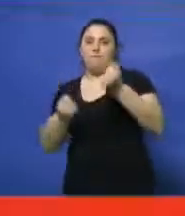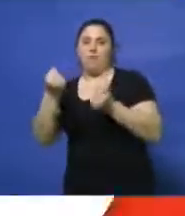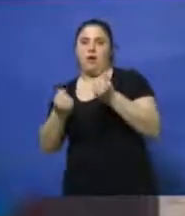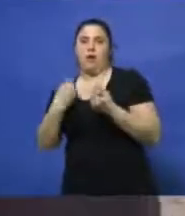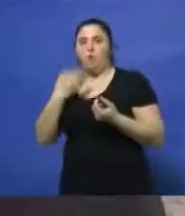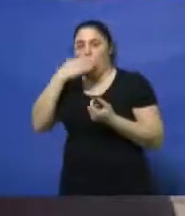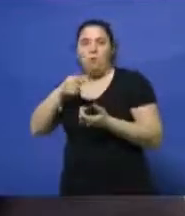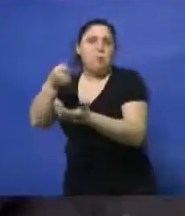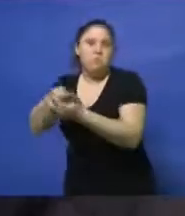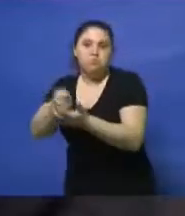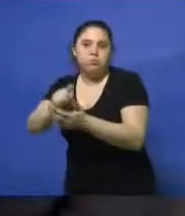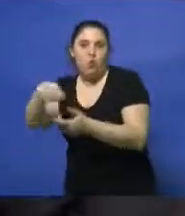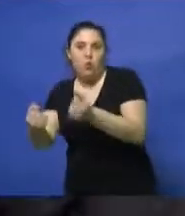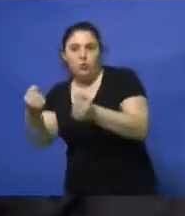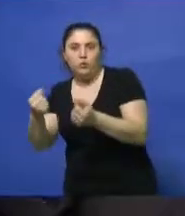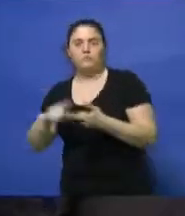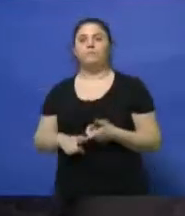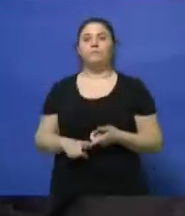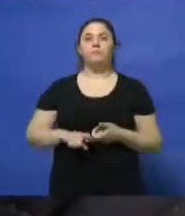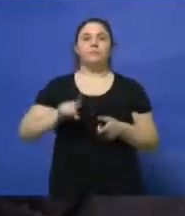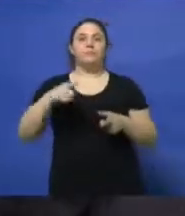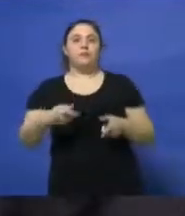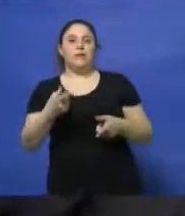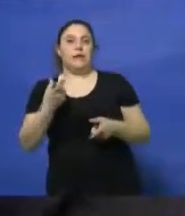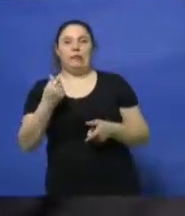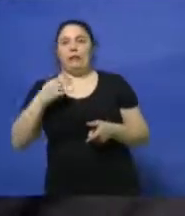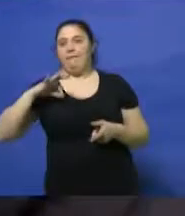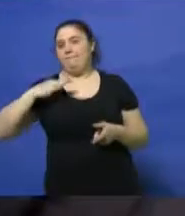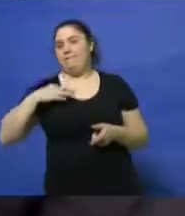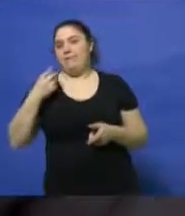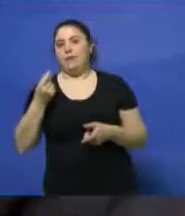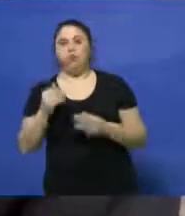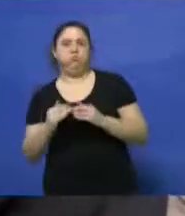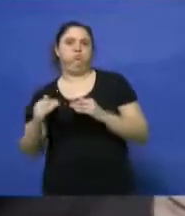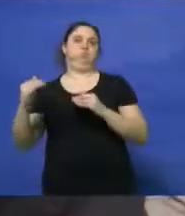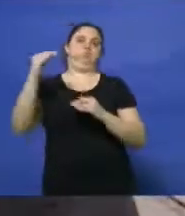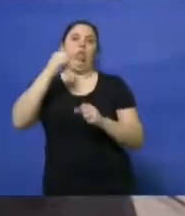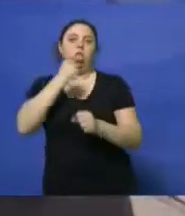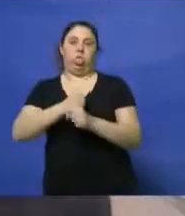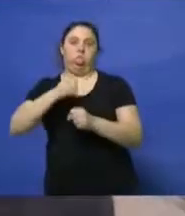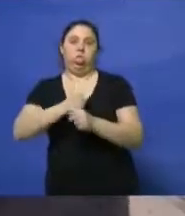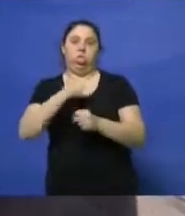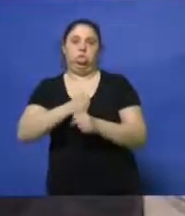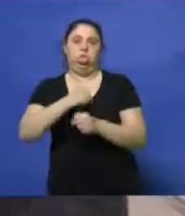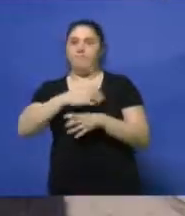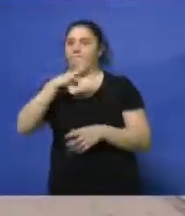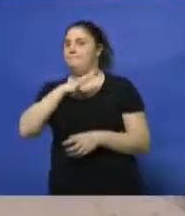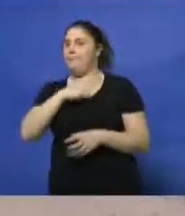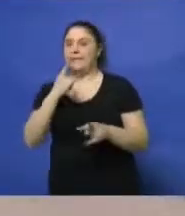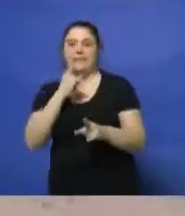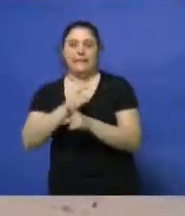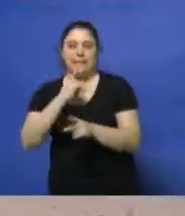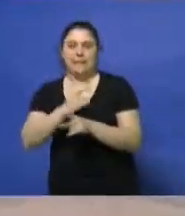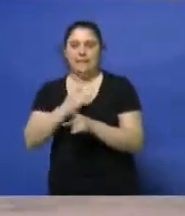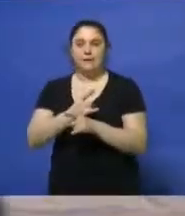futuro. Se gasta muy caro tal el costo de vida, así que por más que trabajé, trabajé, nunca alcanza. ¿No sobra, no hay ese